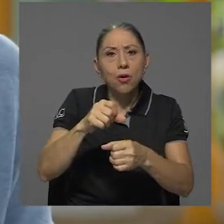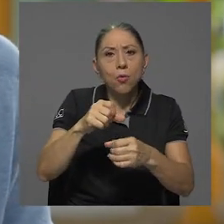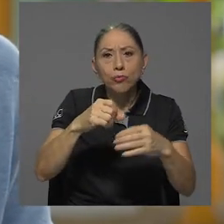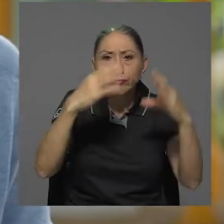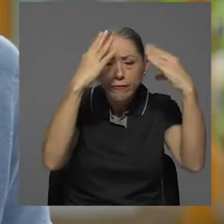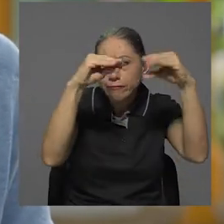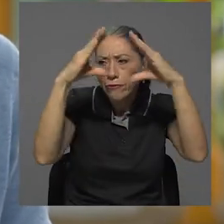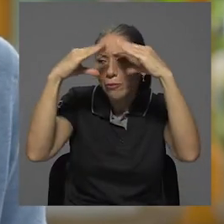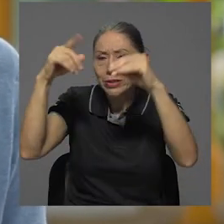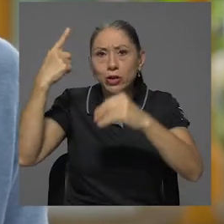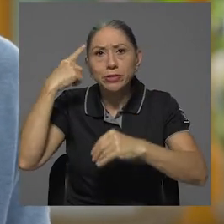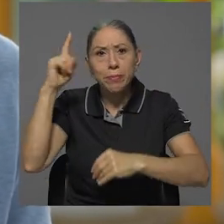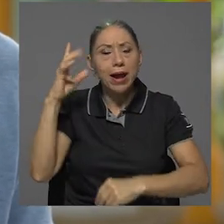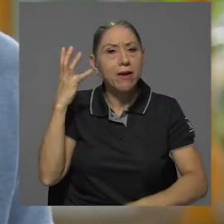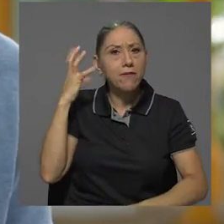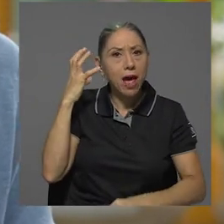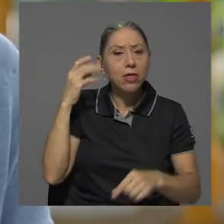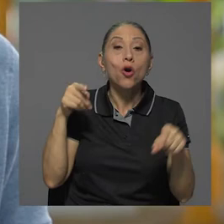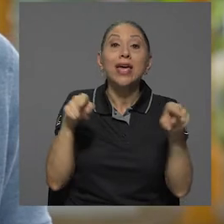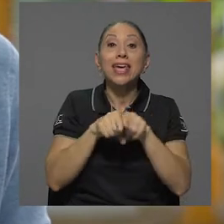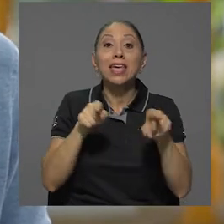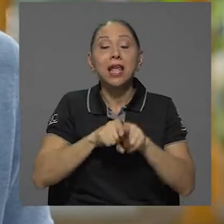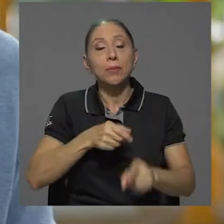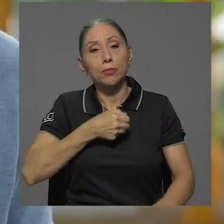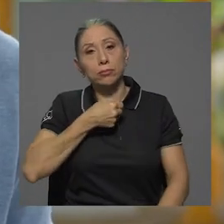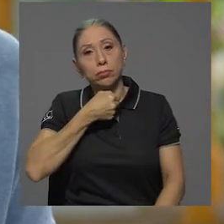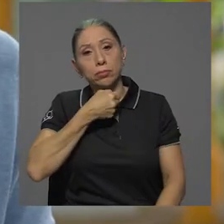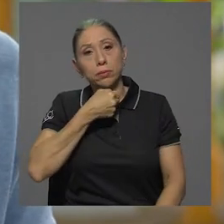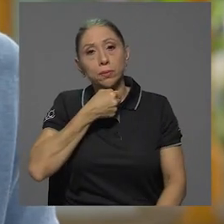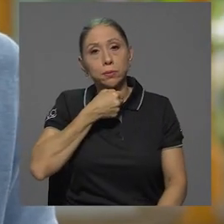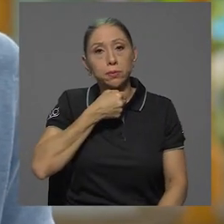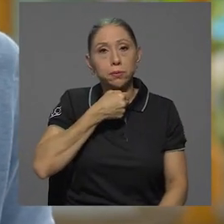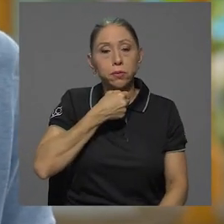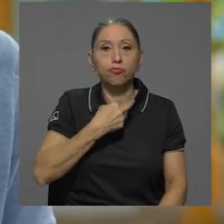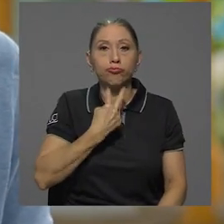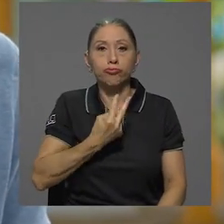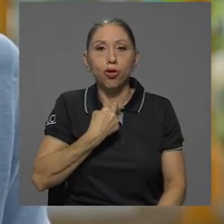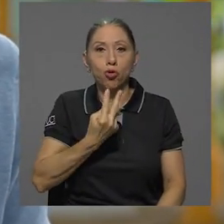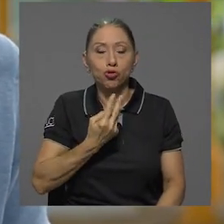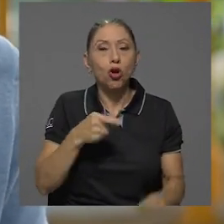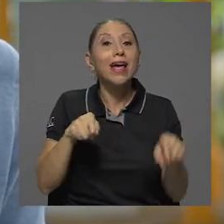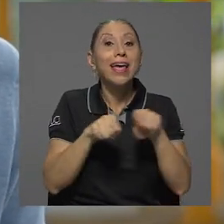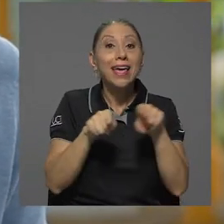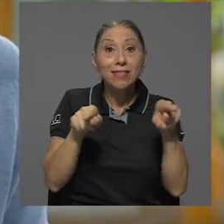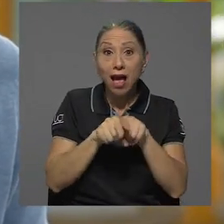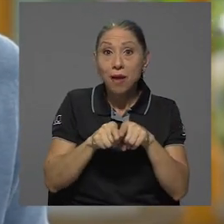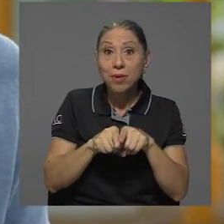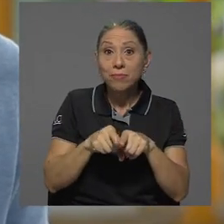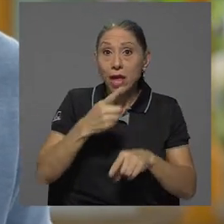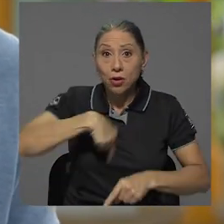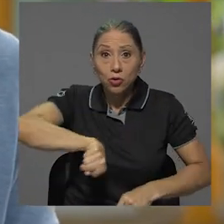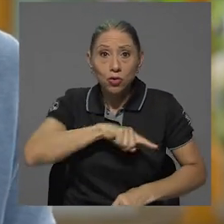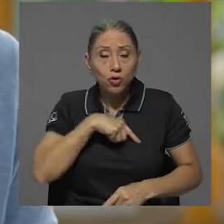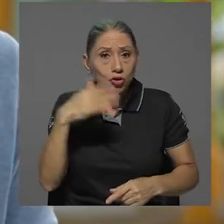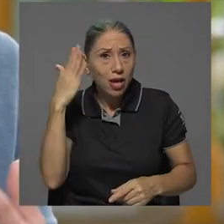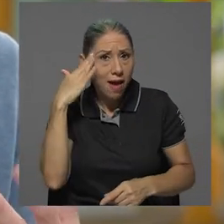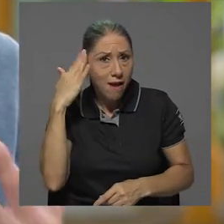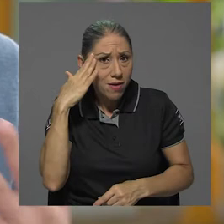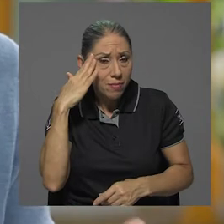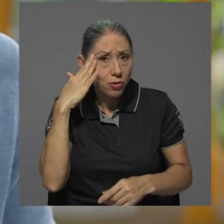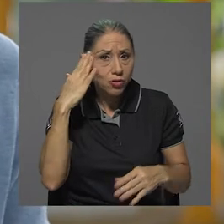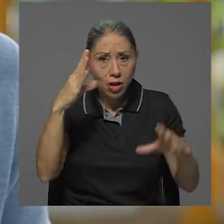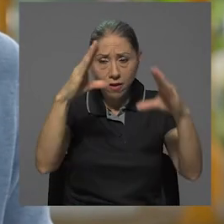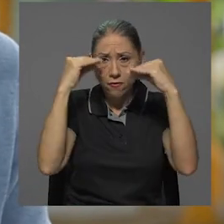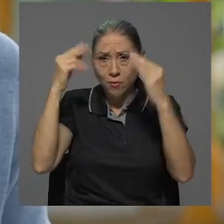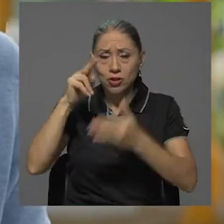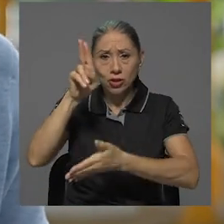para radio, así como de locución. Y al mismo tiempo estamos al tanto, personalmente, de